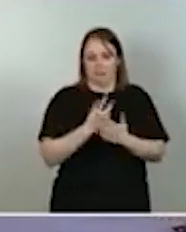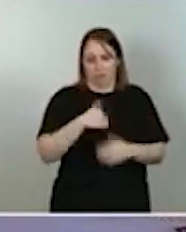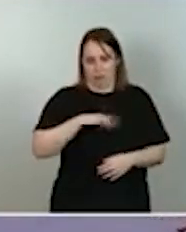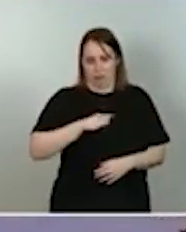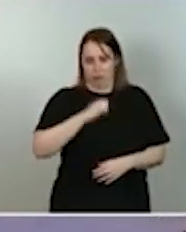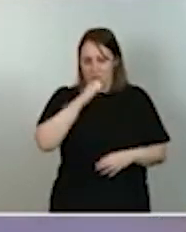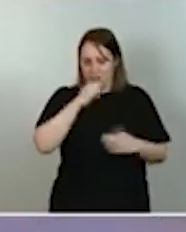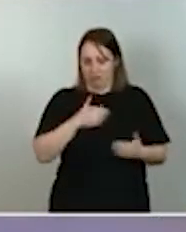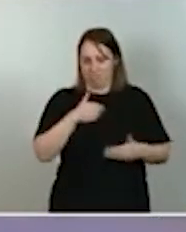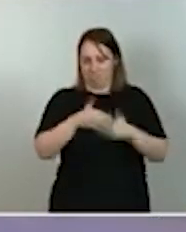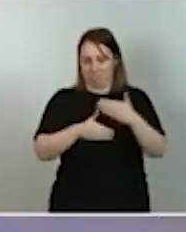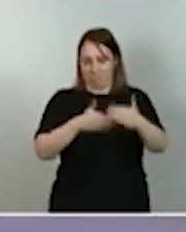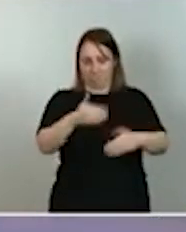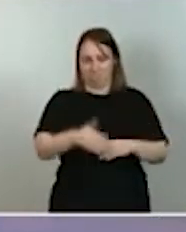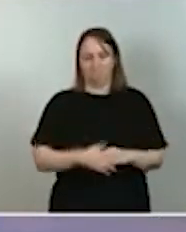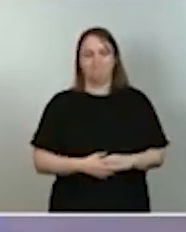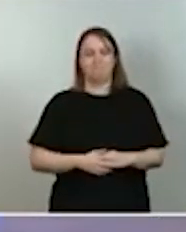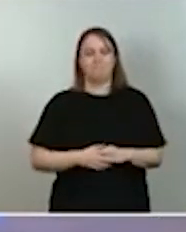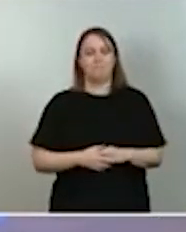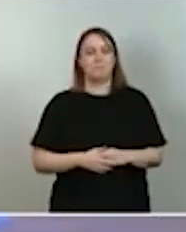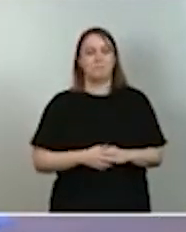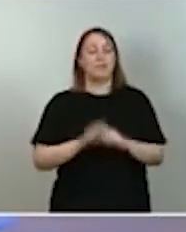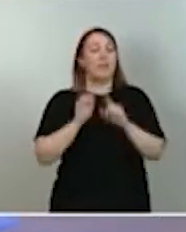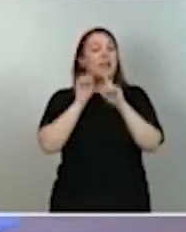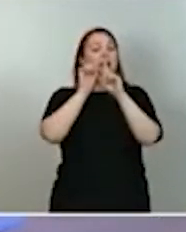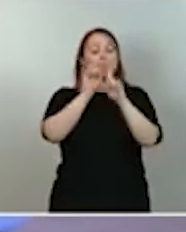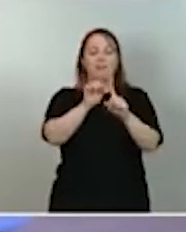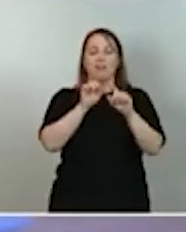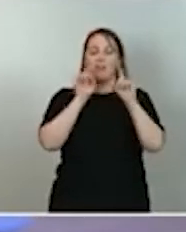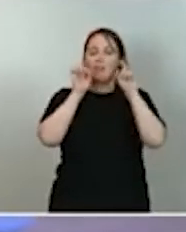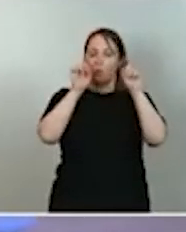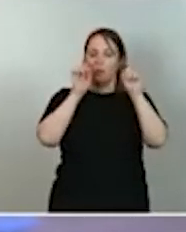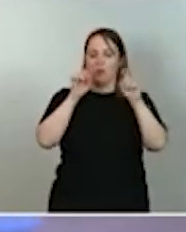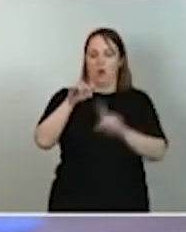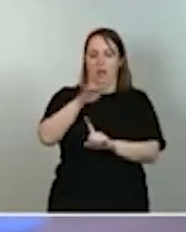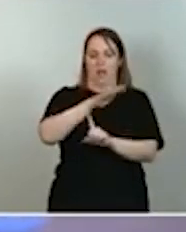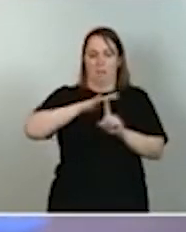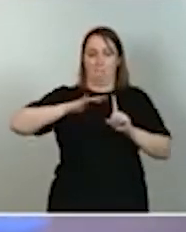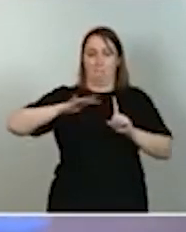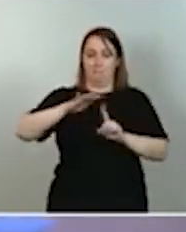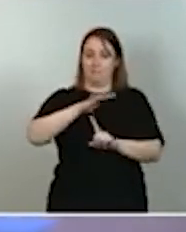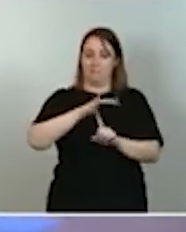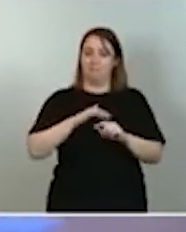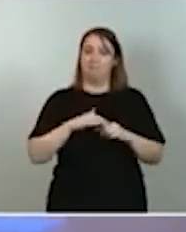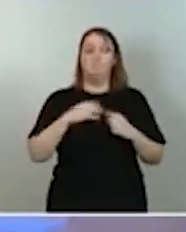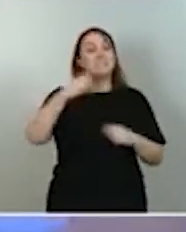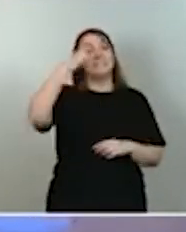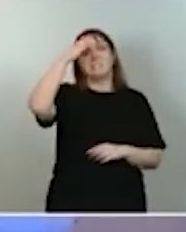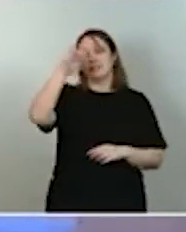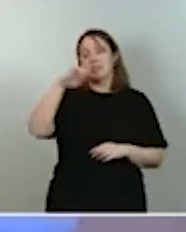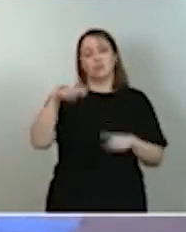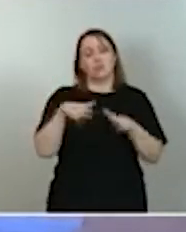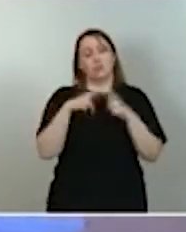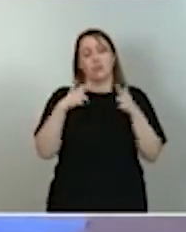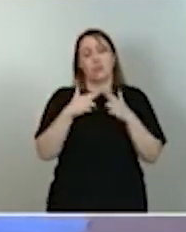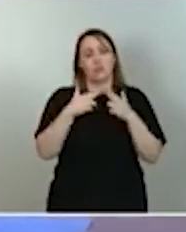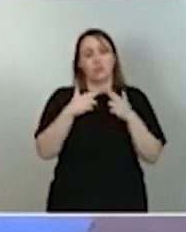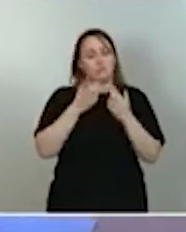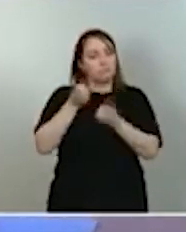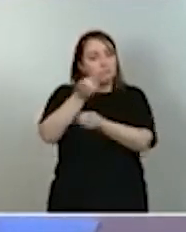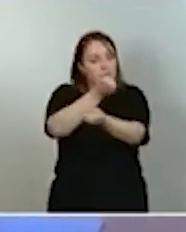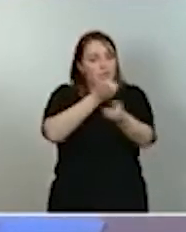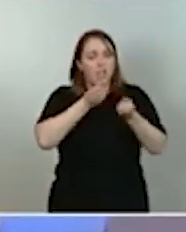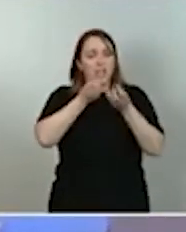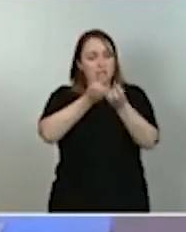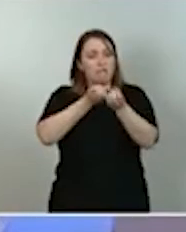Es una referencia en educación ambiental, sabiendo que una sociedad bien informada tiene mucha más